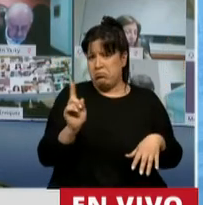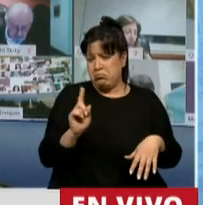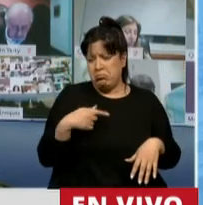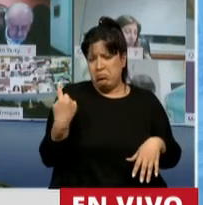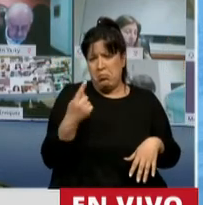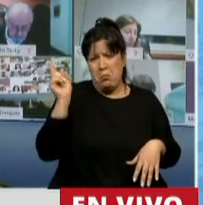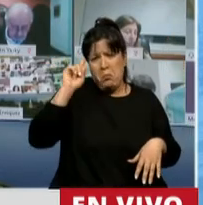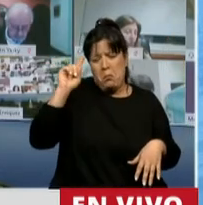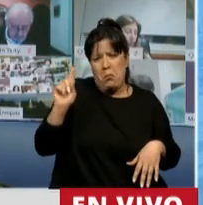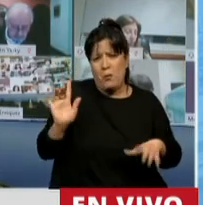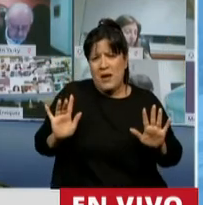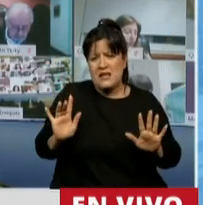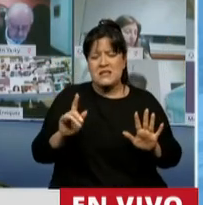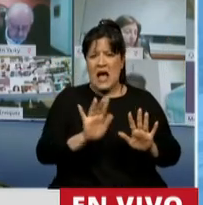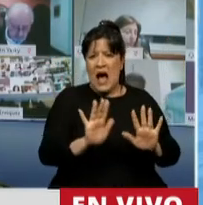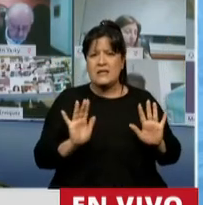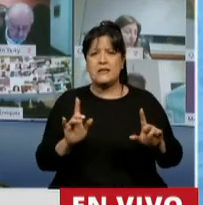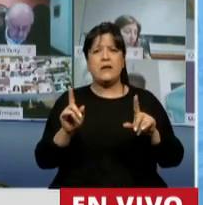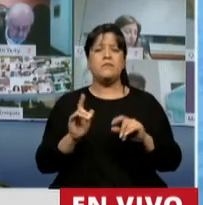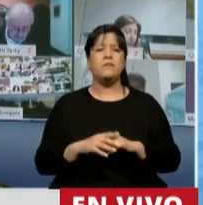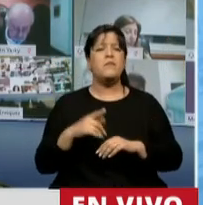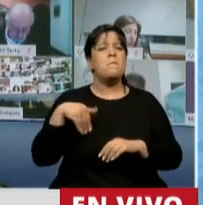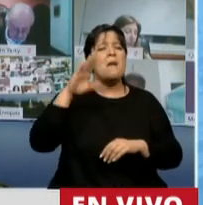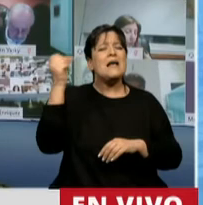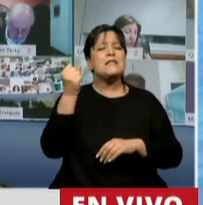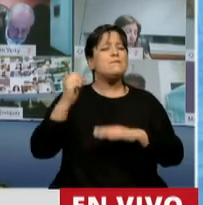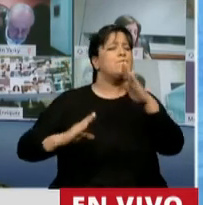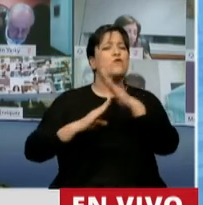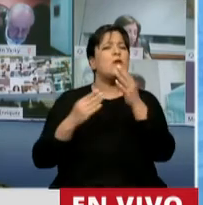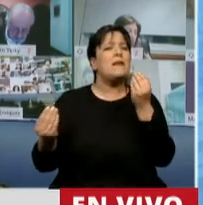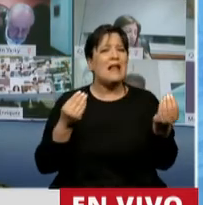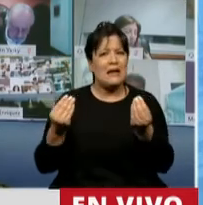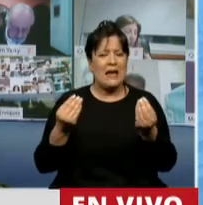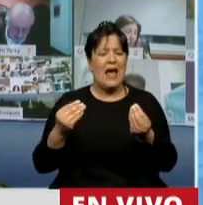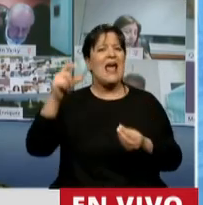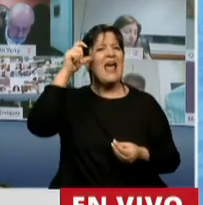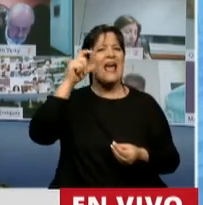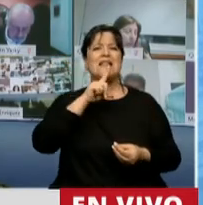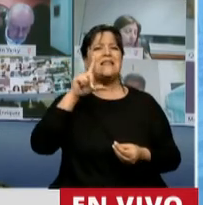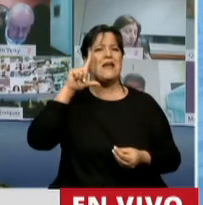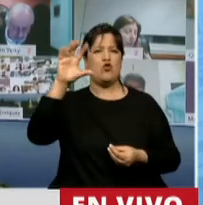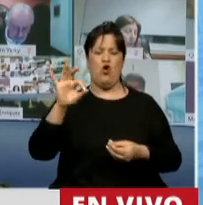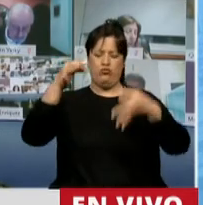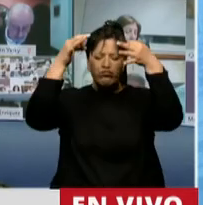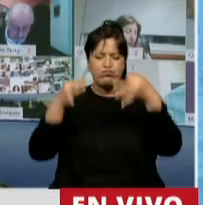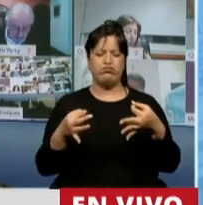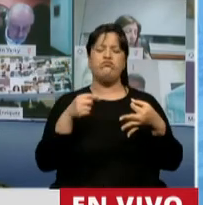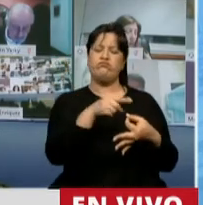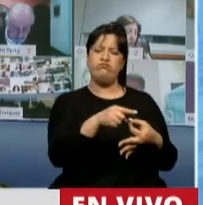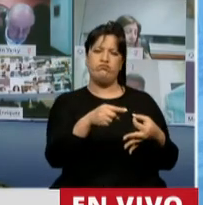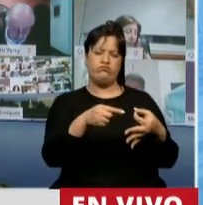sentido épico fundamental. Vinimos con un sentido ético a impulsar este proyecto.